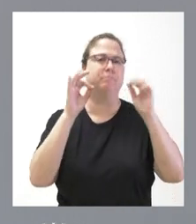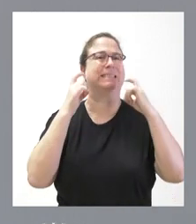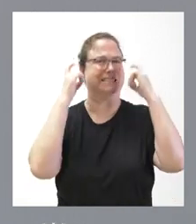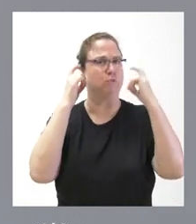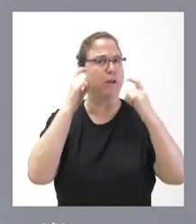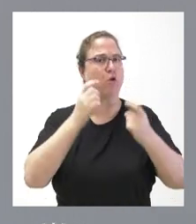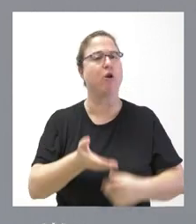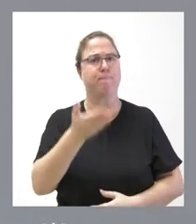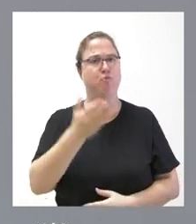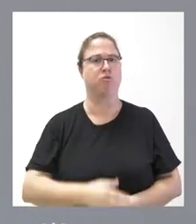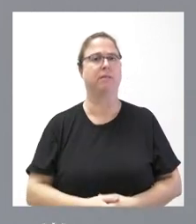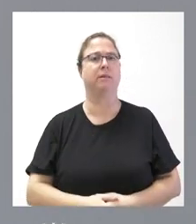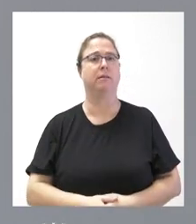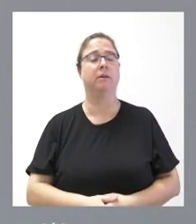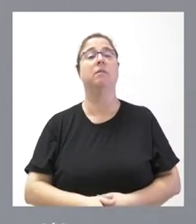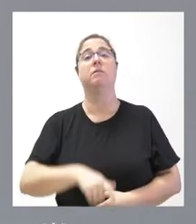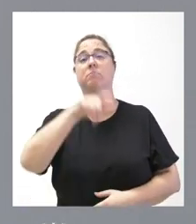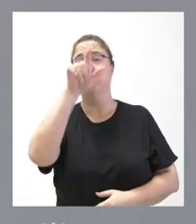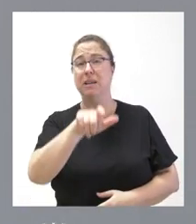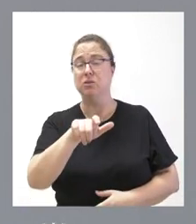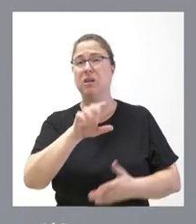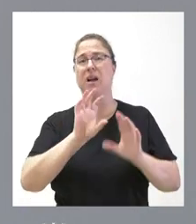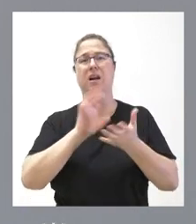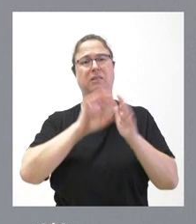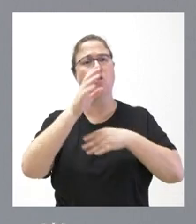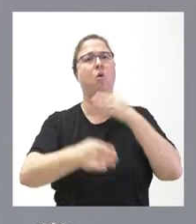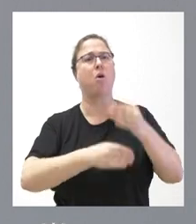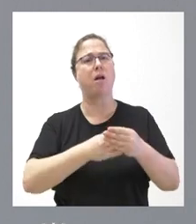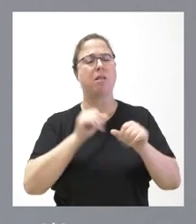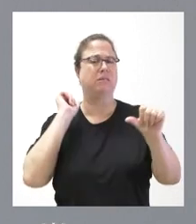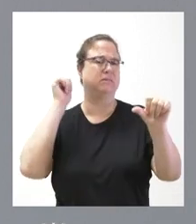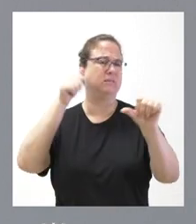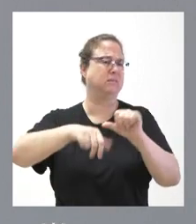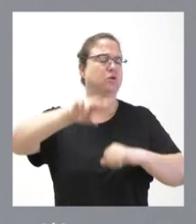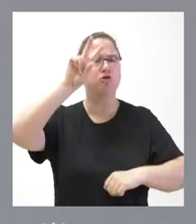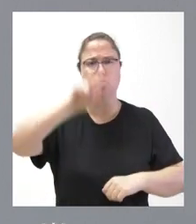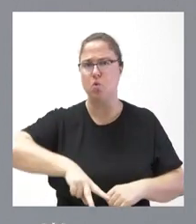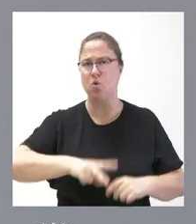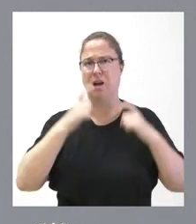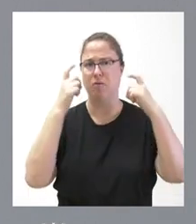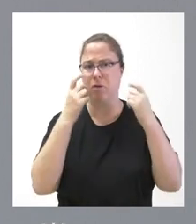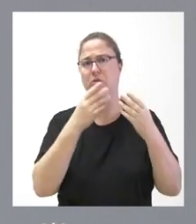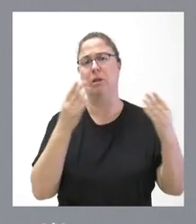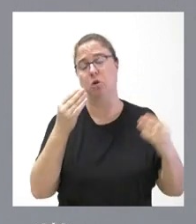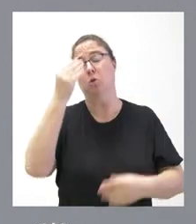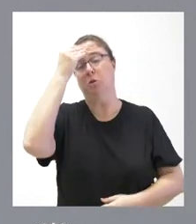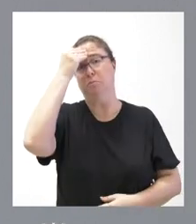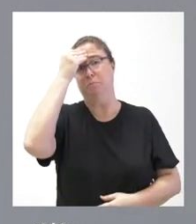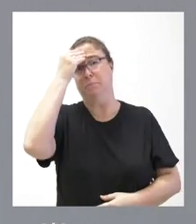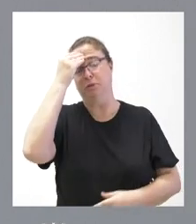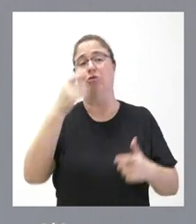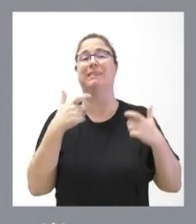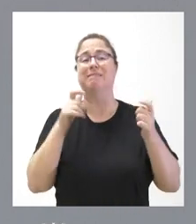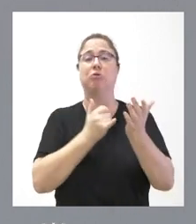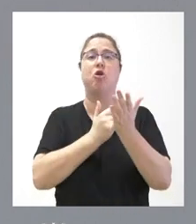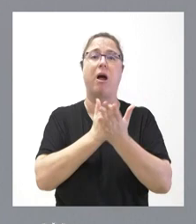importante. El conjunto de los ciudadanos de Castilla y León lo hacen. Nunca se había hecho este esfuerzo de esta naturaleza y sí que nos parece que el sector agrario,